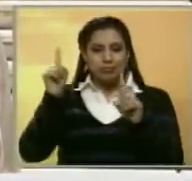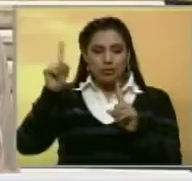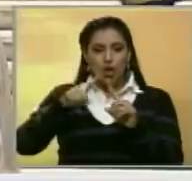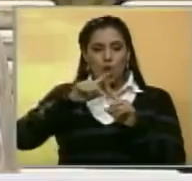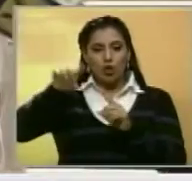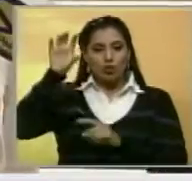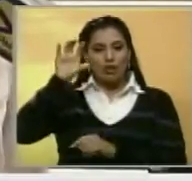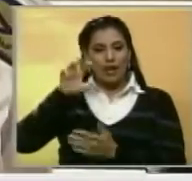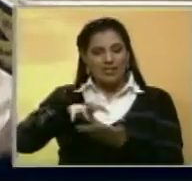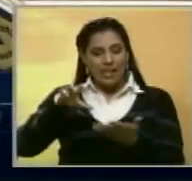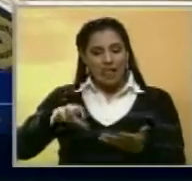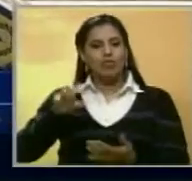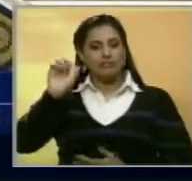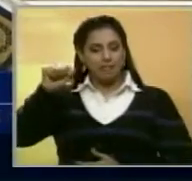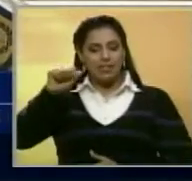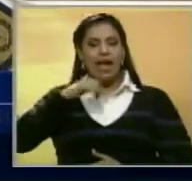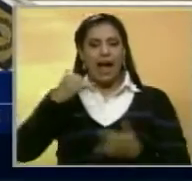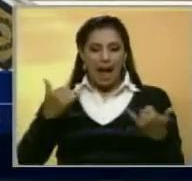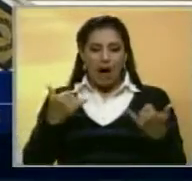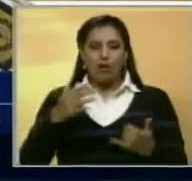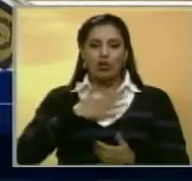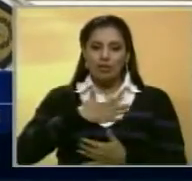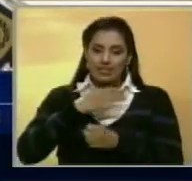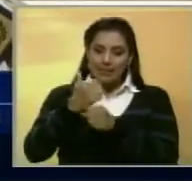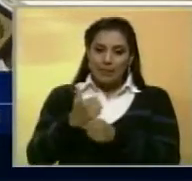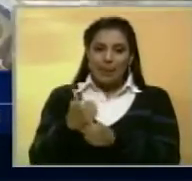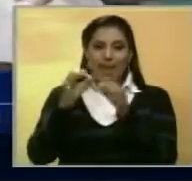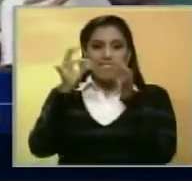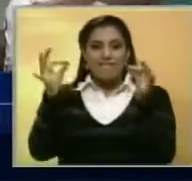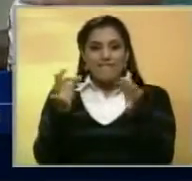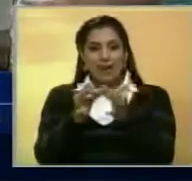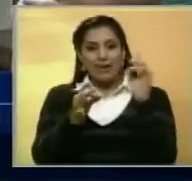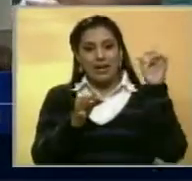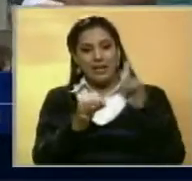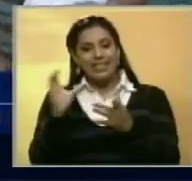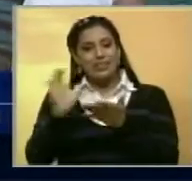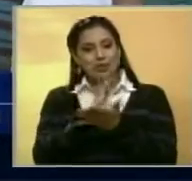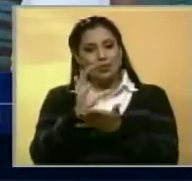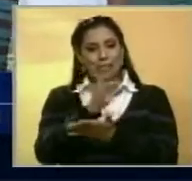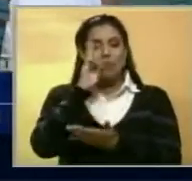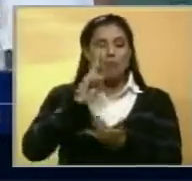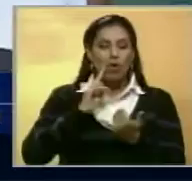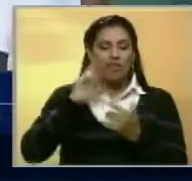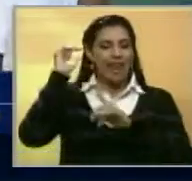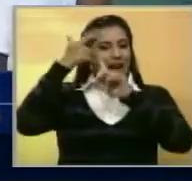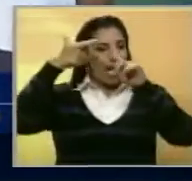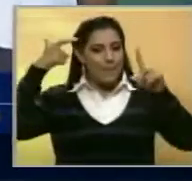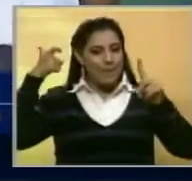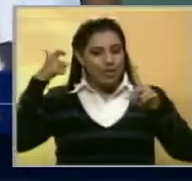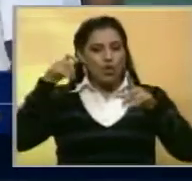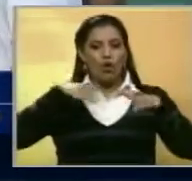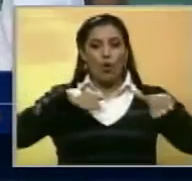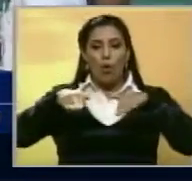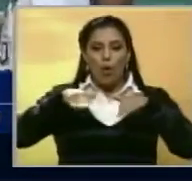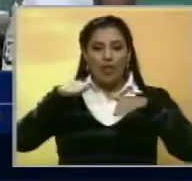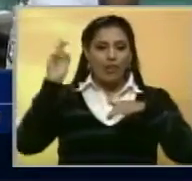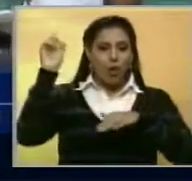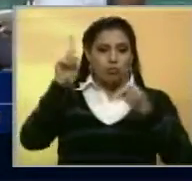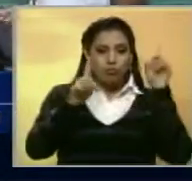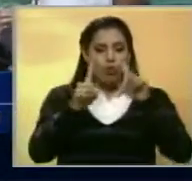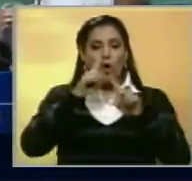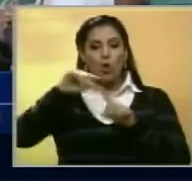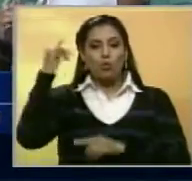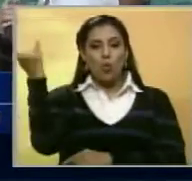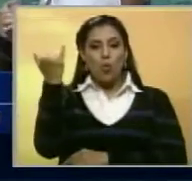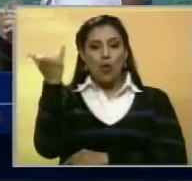entidades del país. Así es. Ahora estoy esperando a familias que vienen de Ciudad Bolívar, de Amazonas, de Cogedes, y unas que vienen